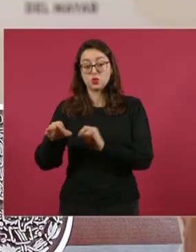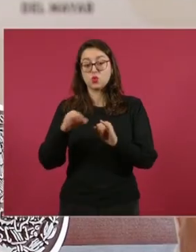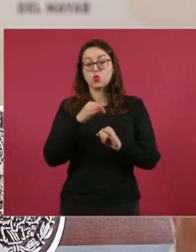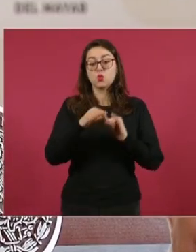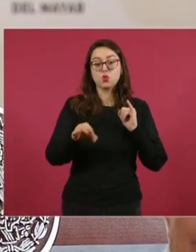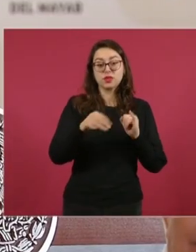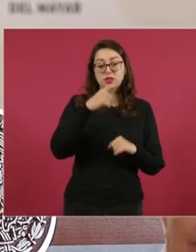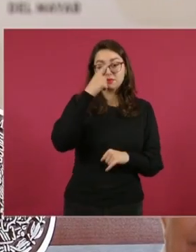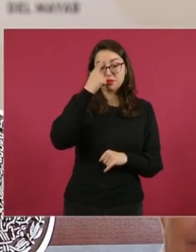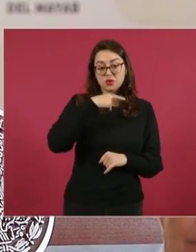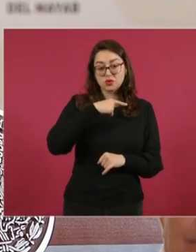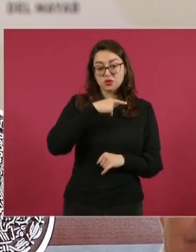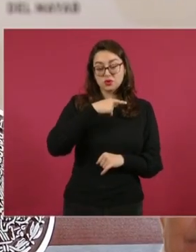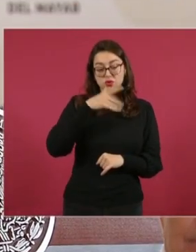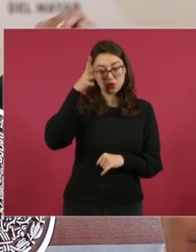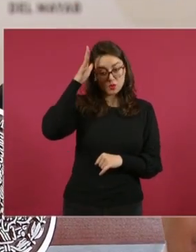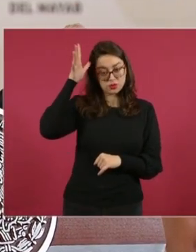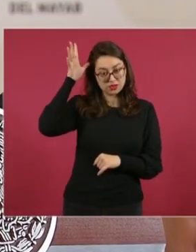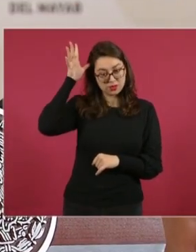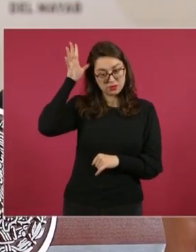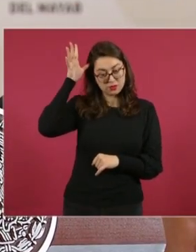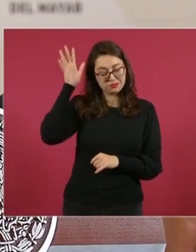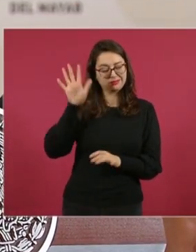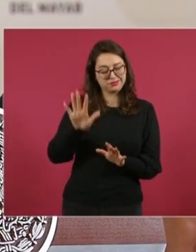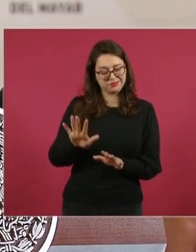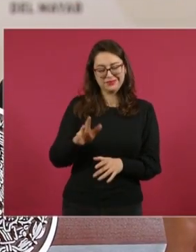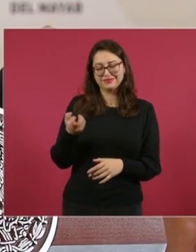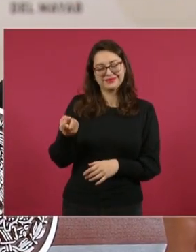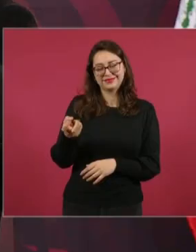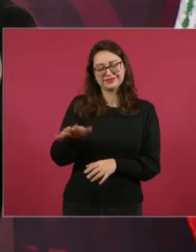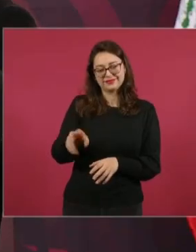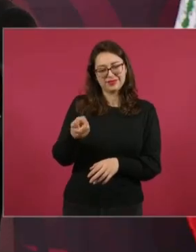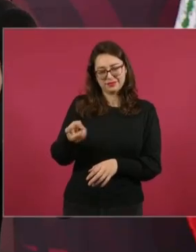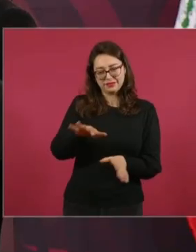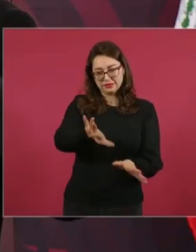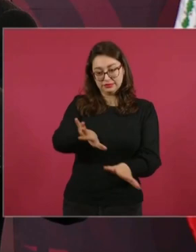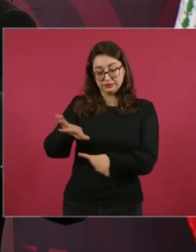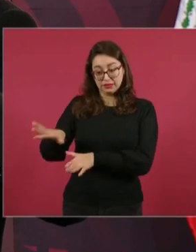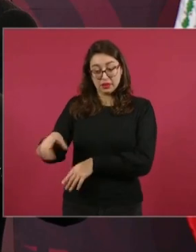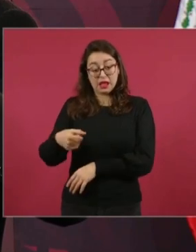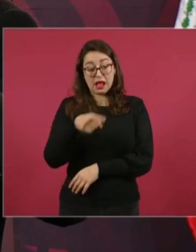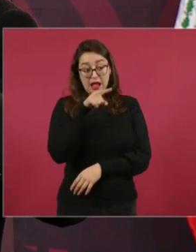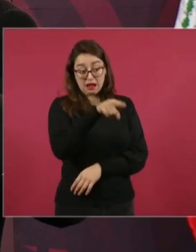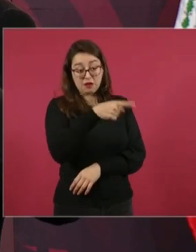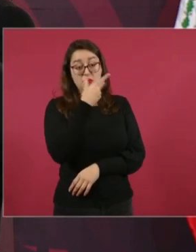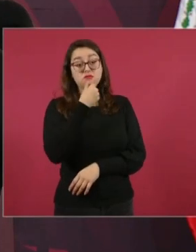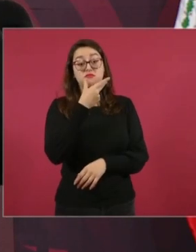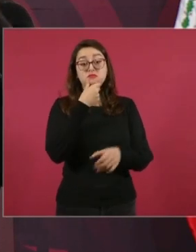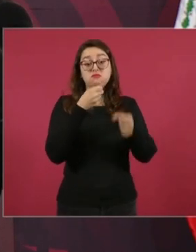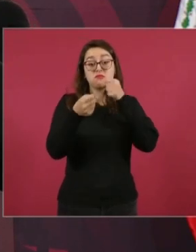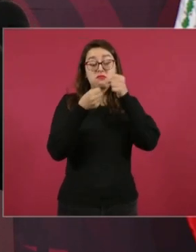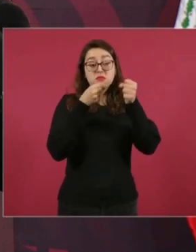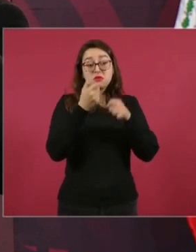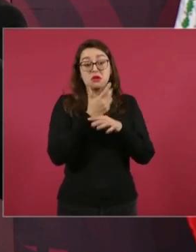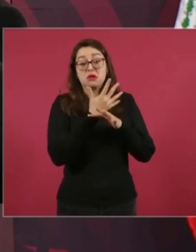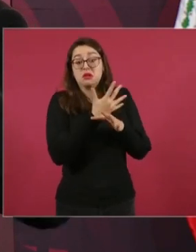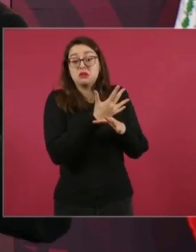No, eso es otro, no, esto del periodismo, es decir, hay que mentir. Bueno,